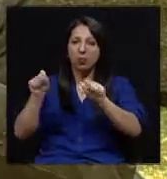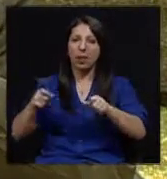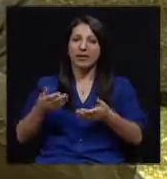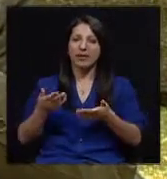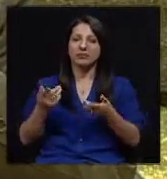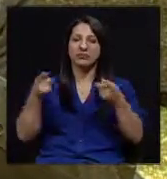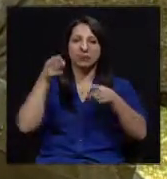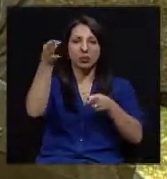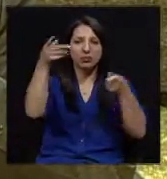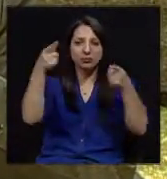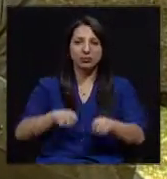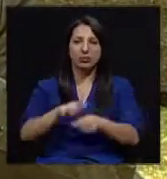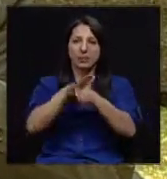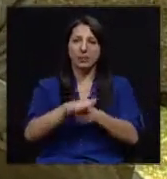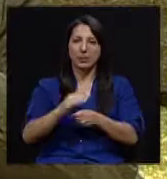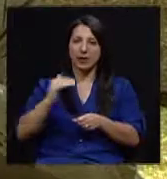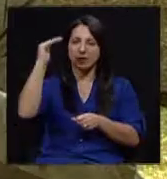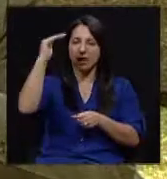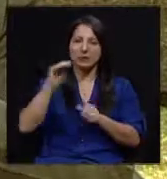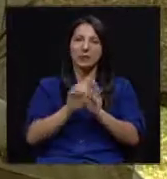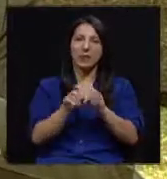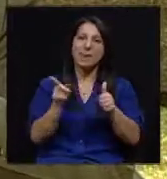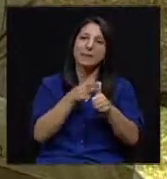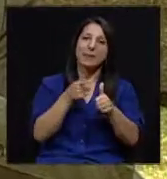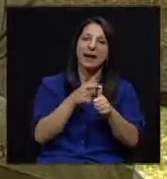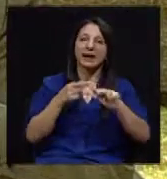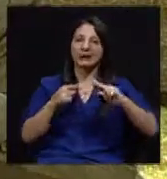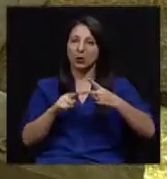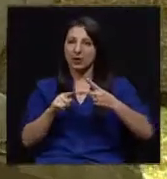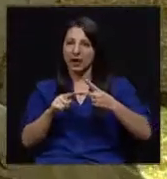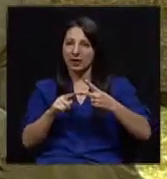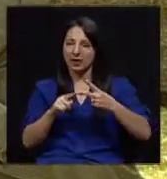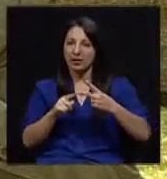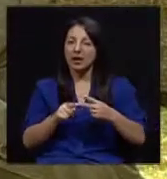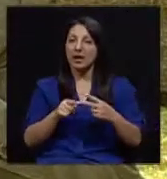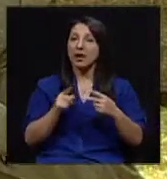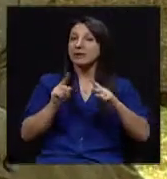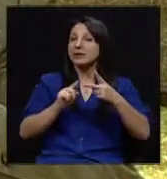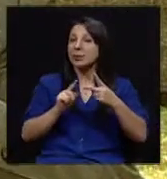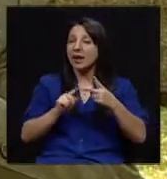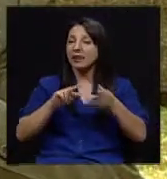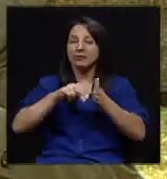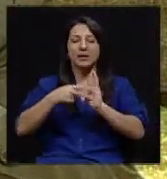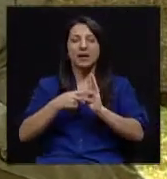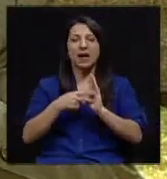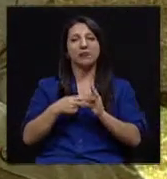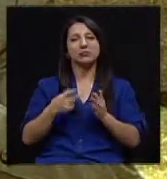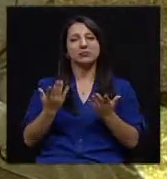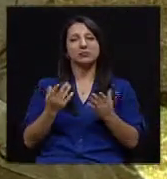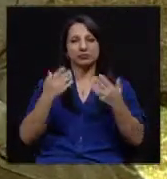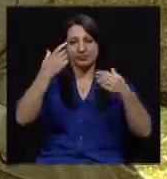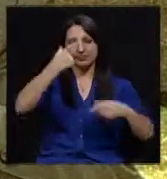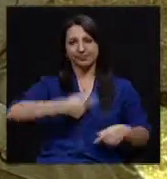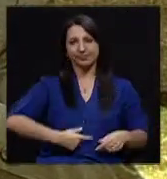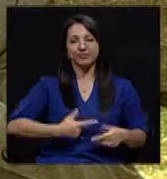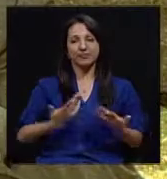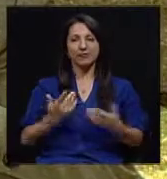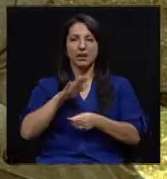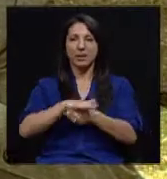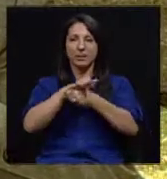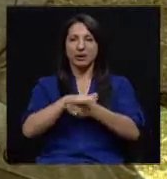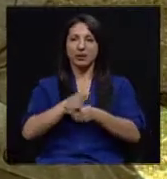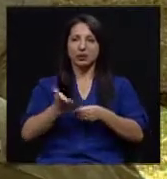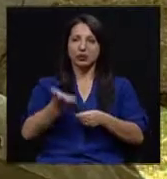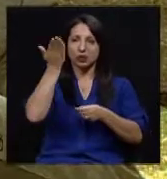arterial. Las llamamos primarias y secundarias. Secundarias son aquellas condiciones en las cuales la hipertensión